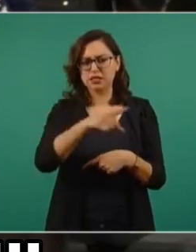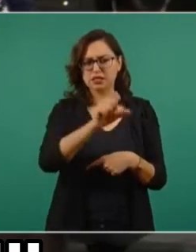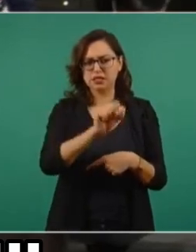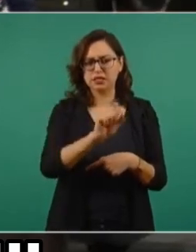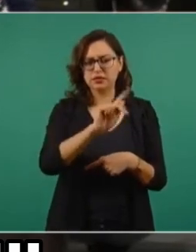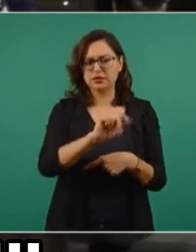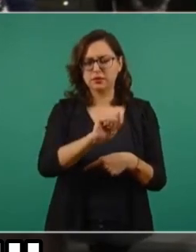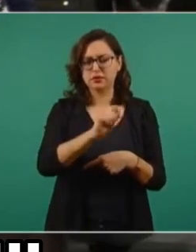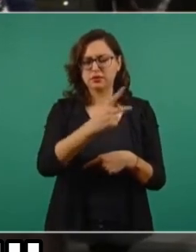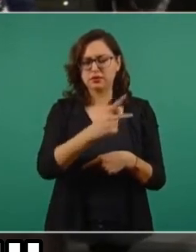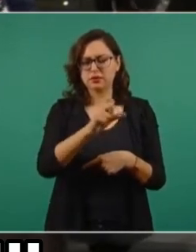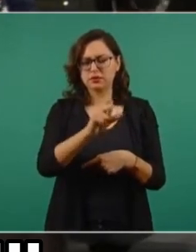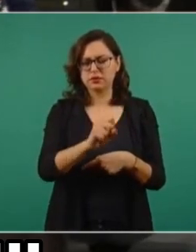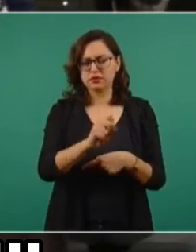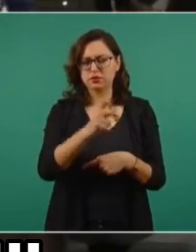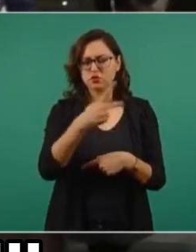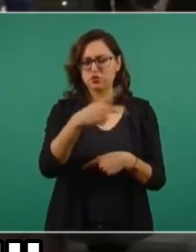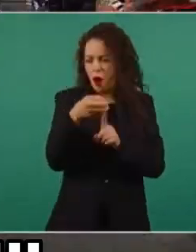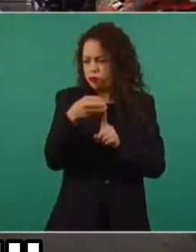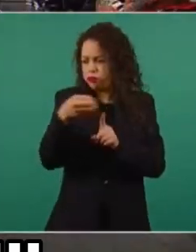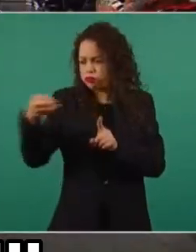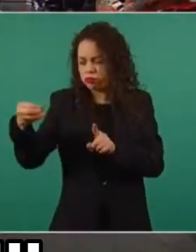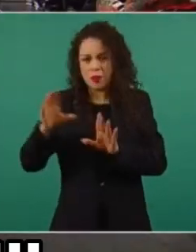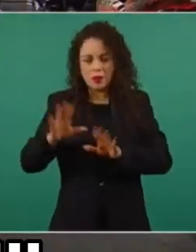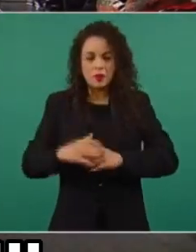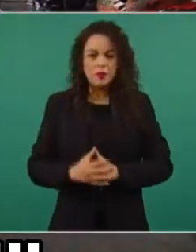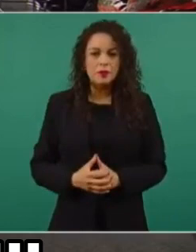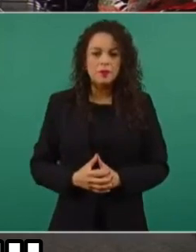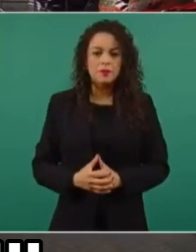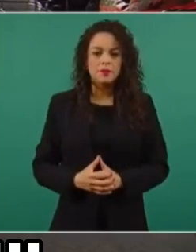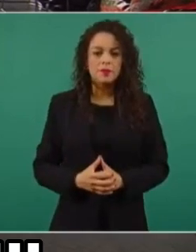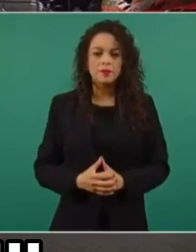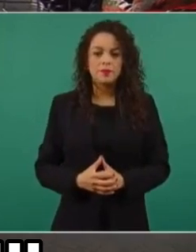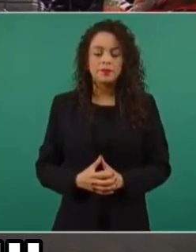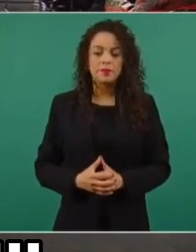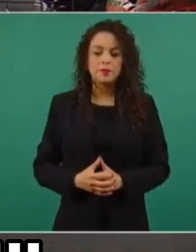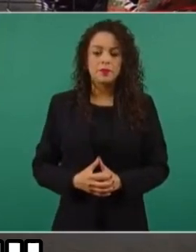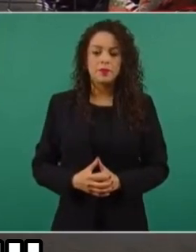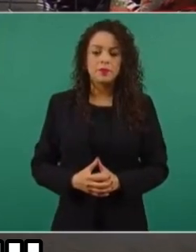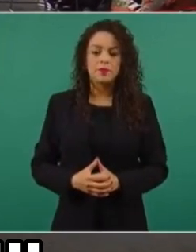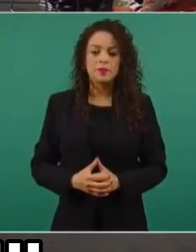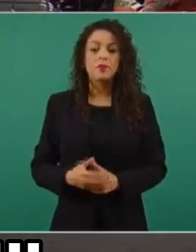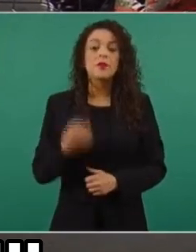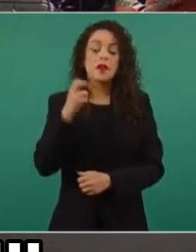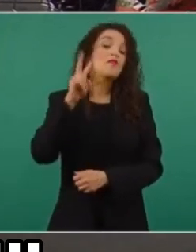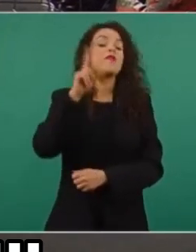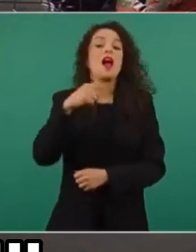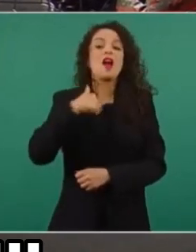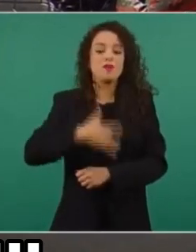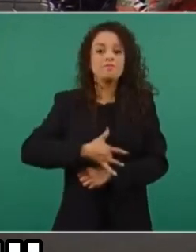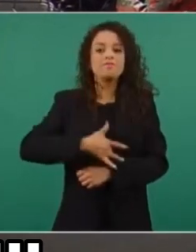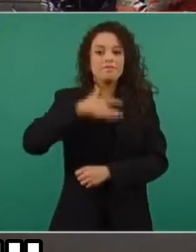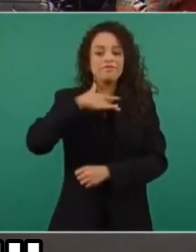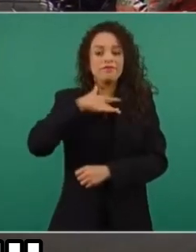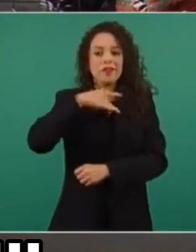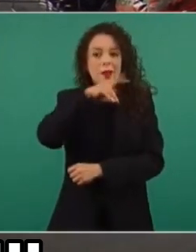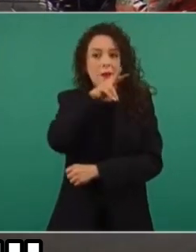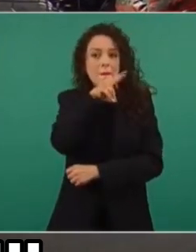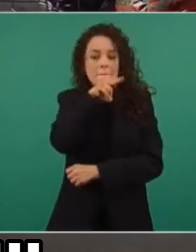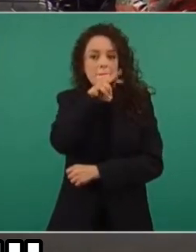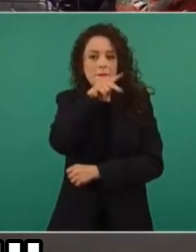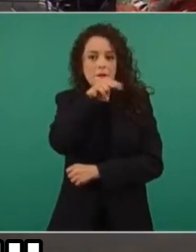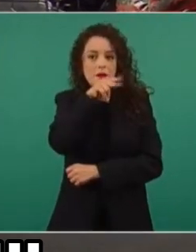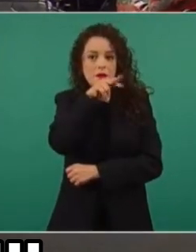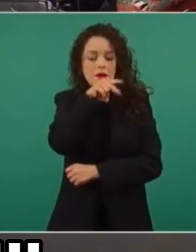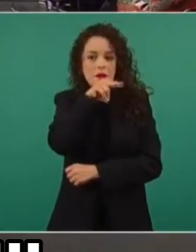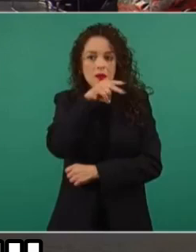trabajo. Presidente, a mí sí me preocupó esta imagen